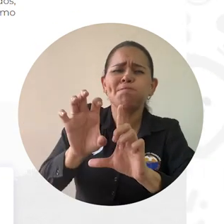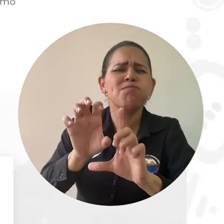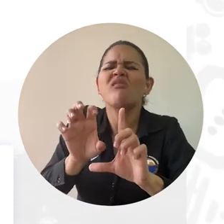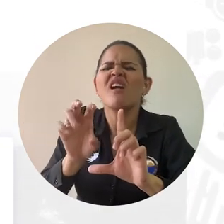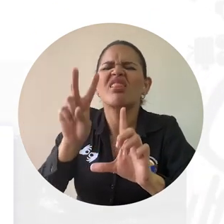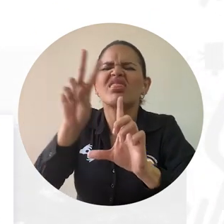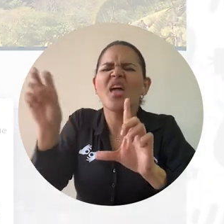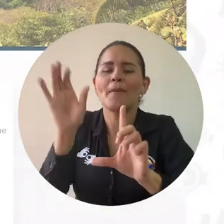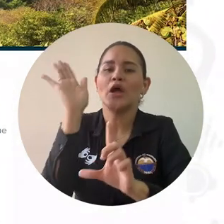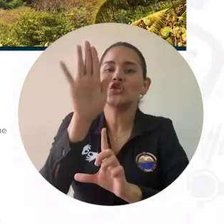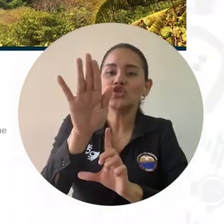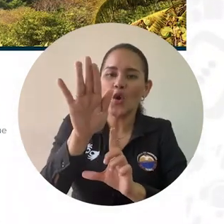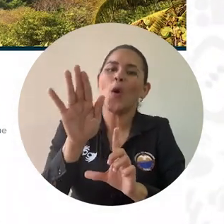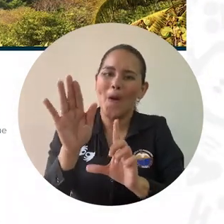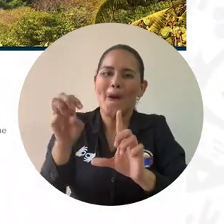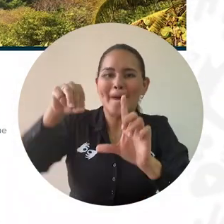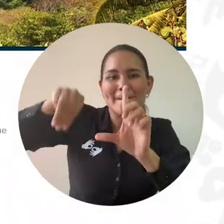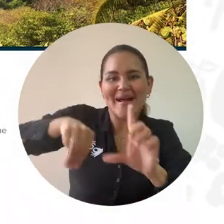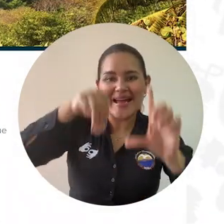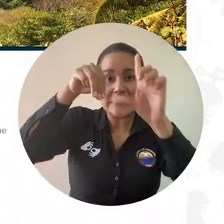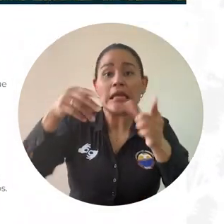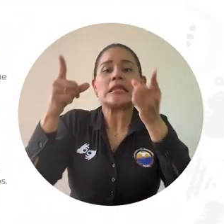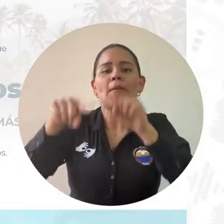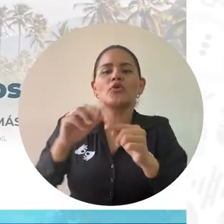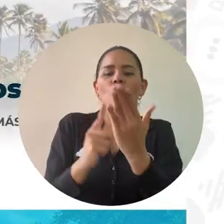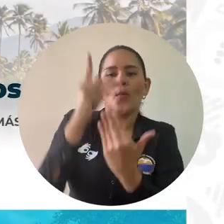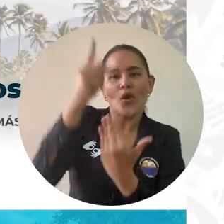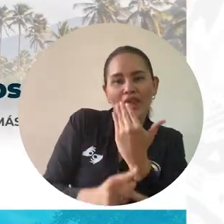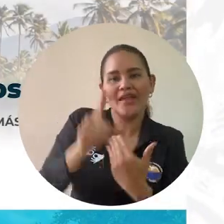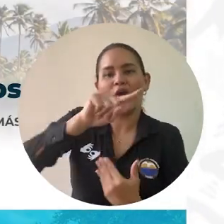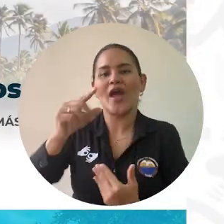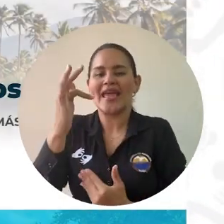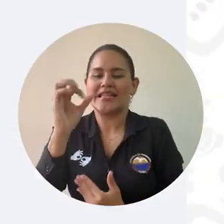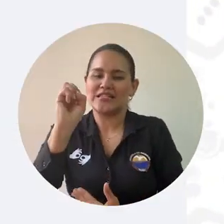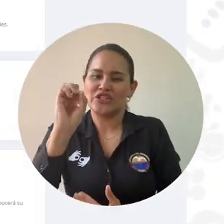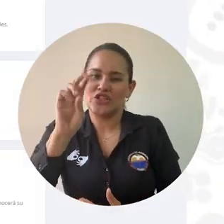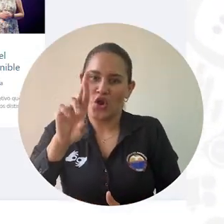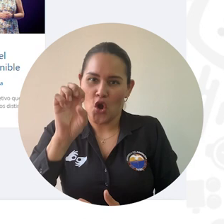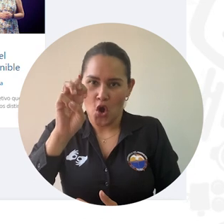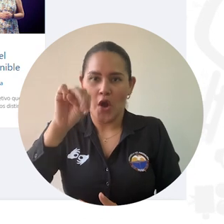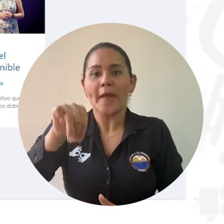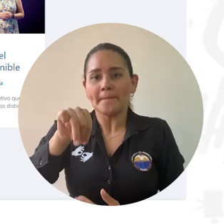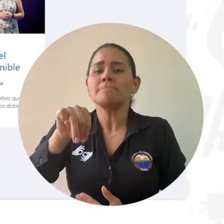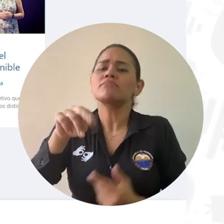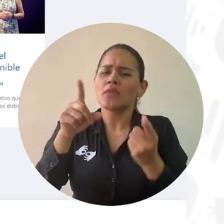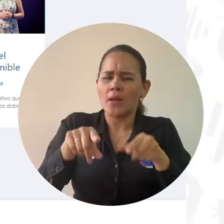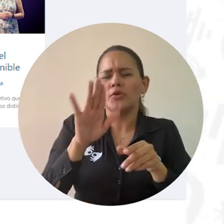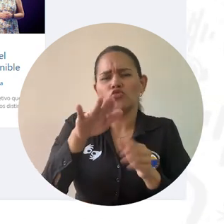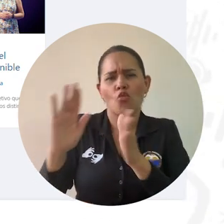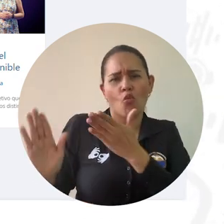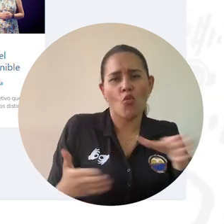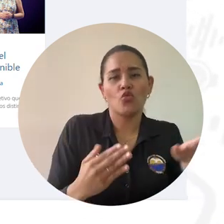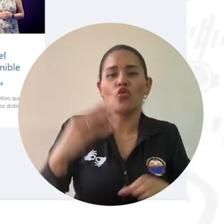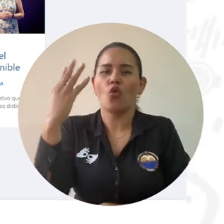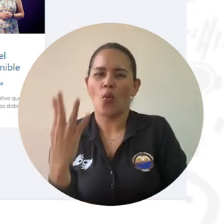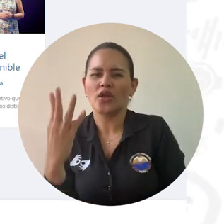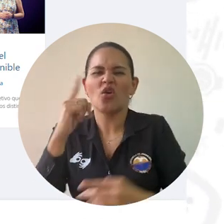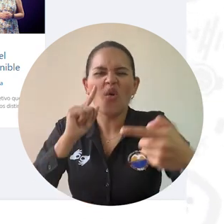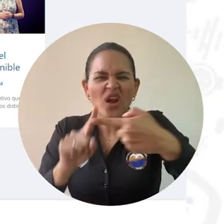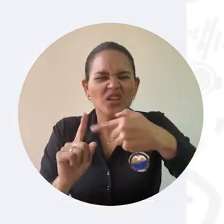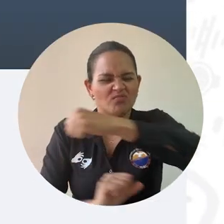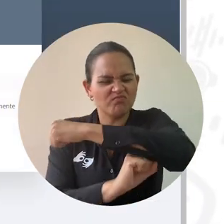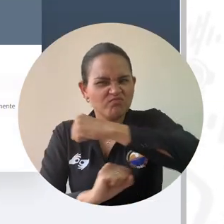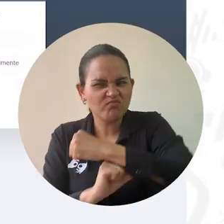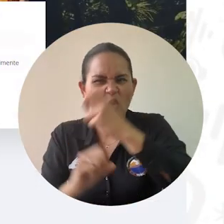creado y que alberga información de la maestría y del proyecto STOREM, además de cuatro cursos virtuales destinados a promocionar y fortalecer conocimientos